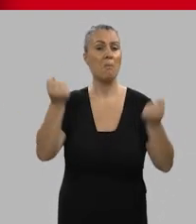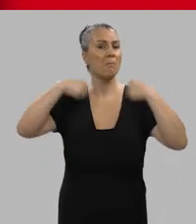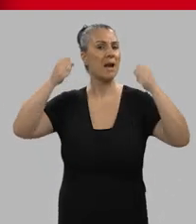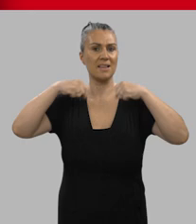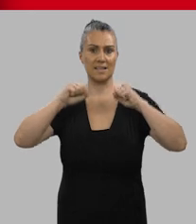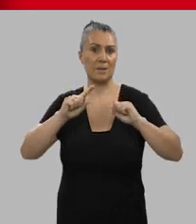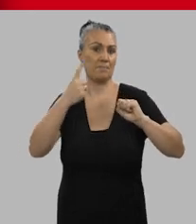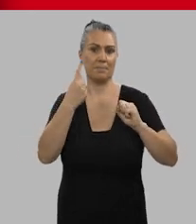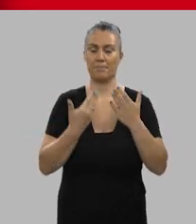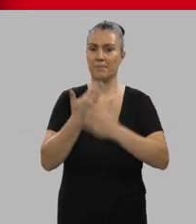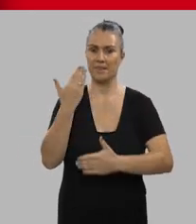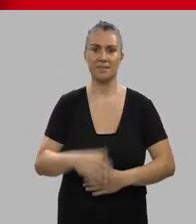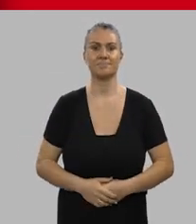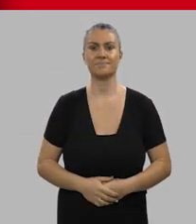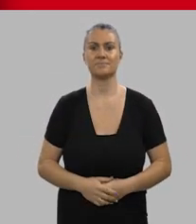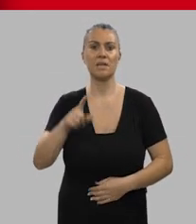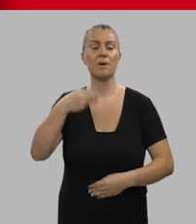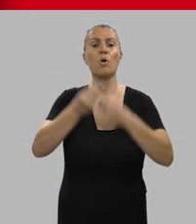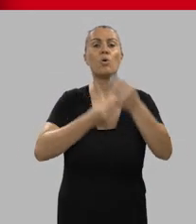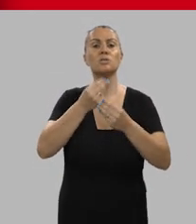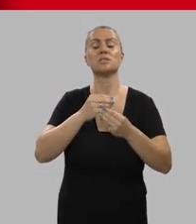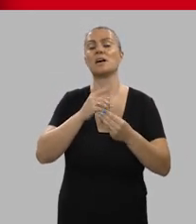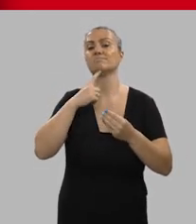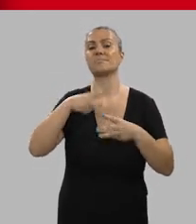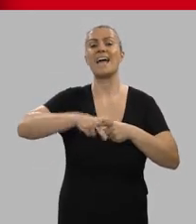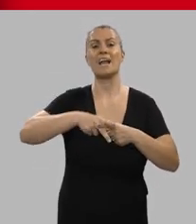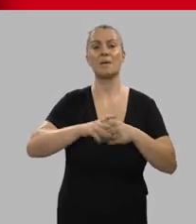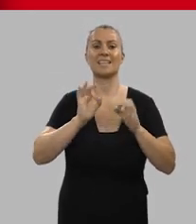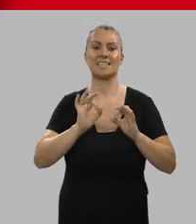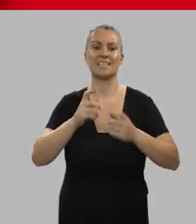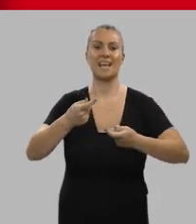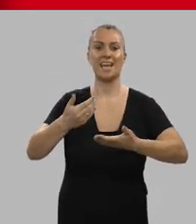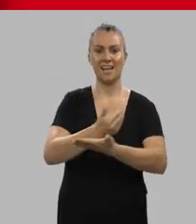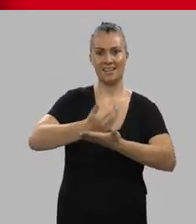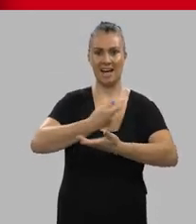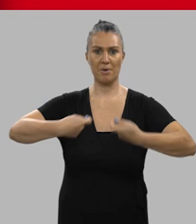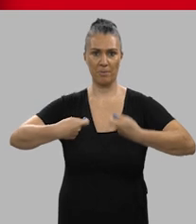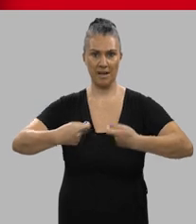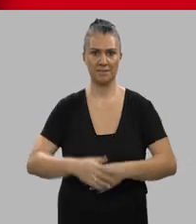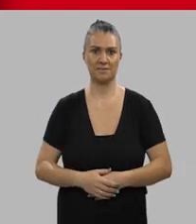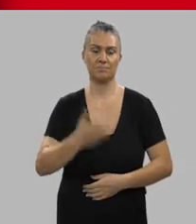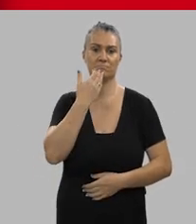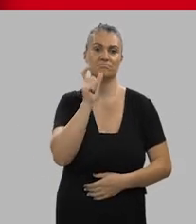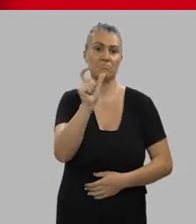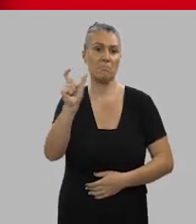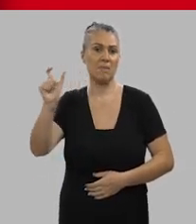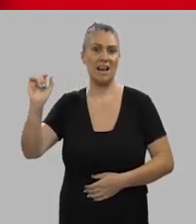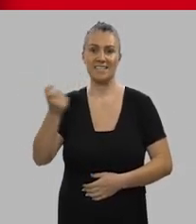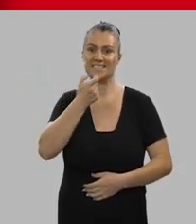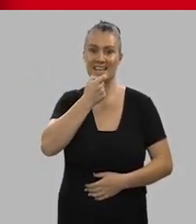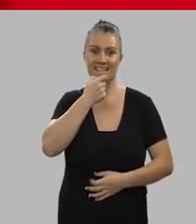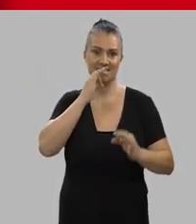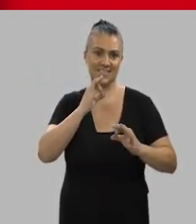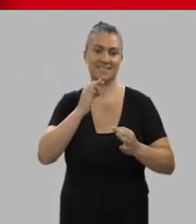prácticas desde el primer día. Utilización de las principales herramientas de Revenue Management. Travel Click, Beyond Price,